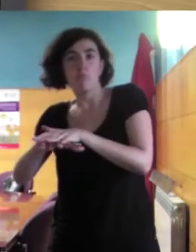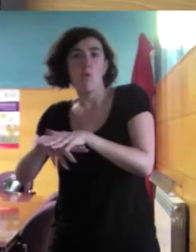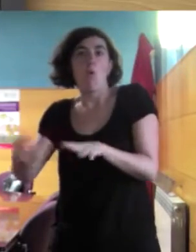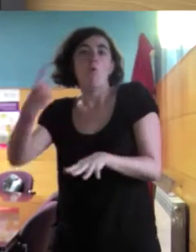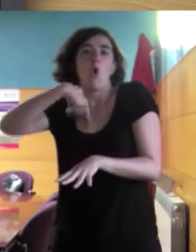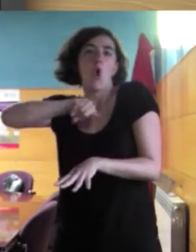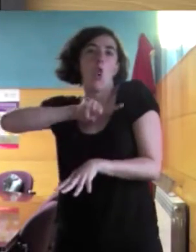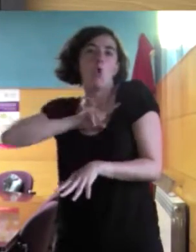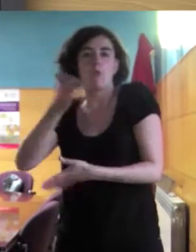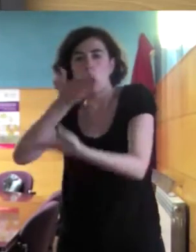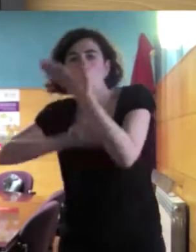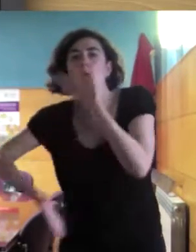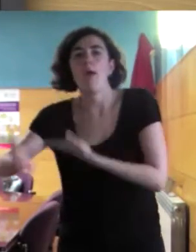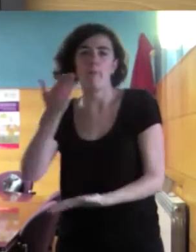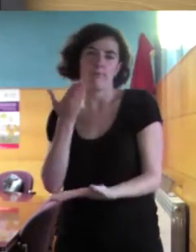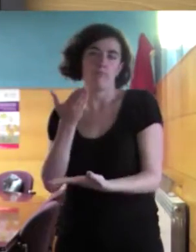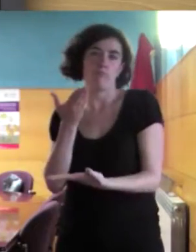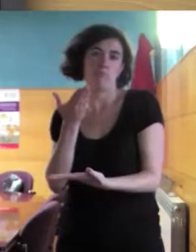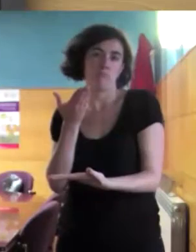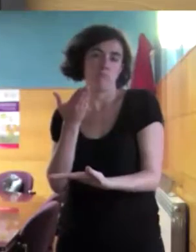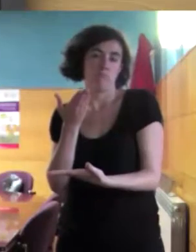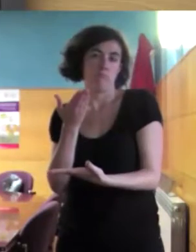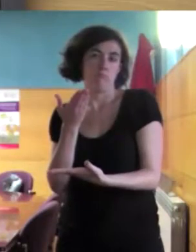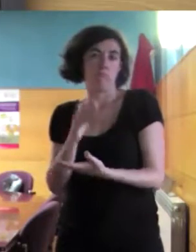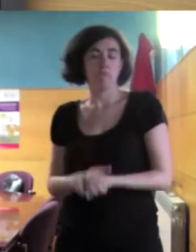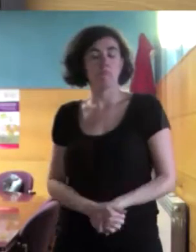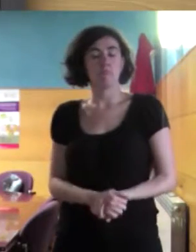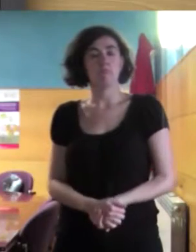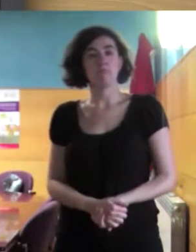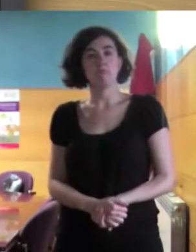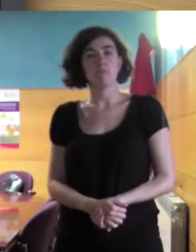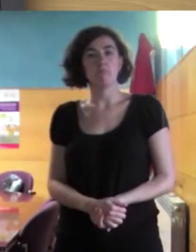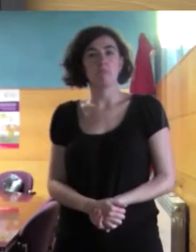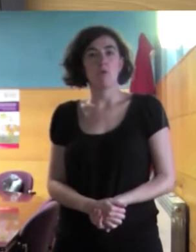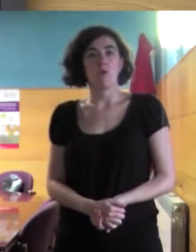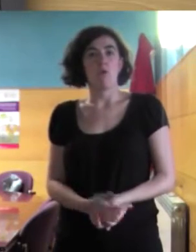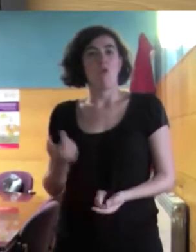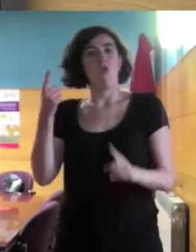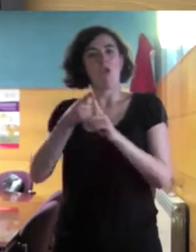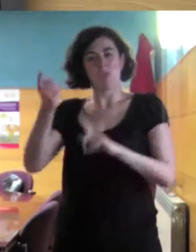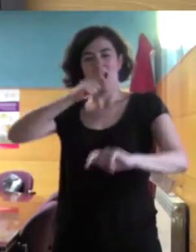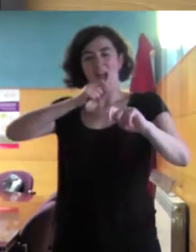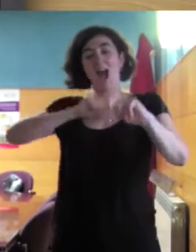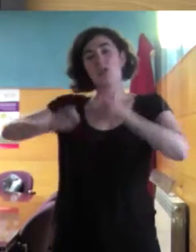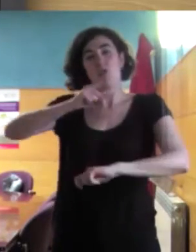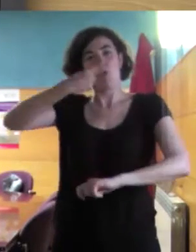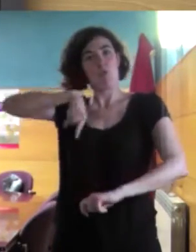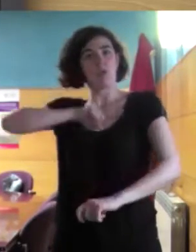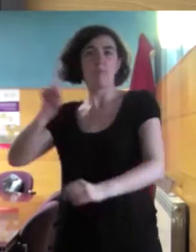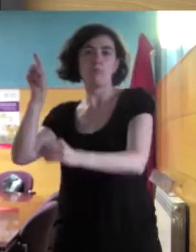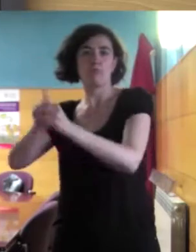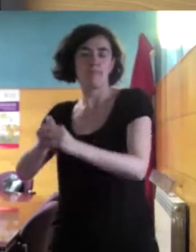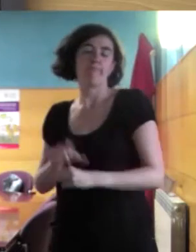forma de que ALAI también sea un poco participativa en esas actividades.